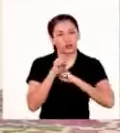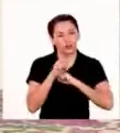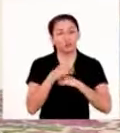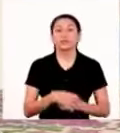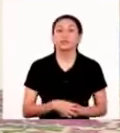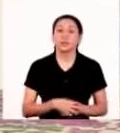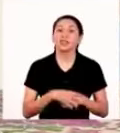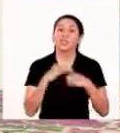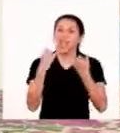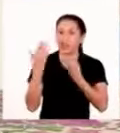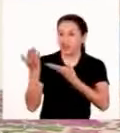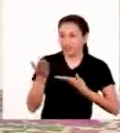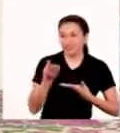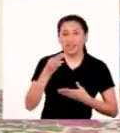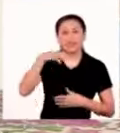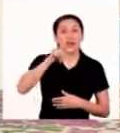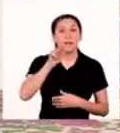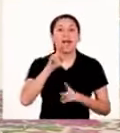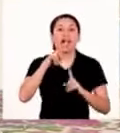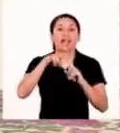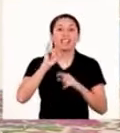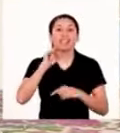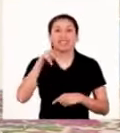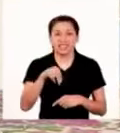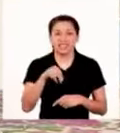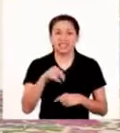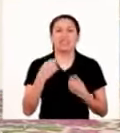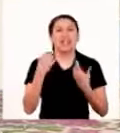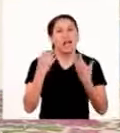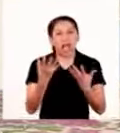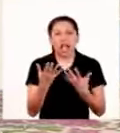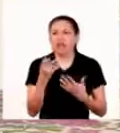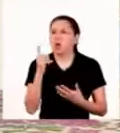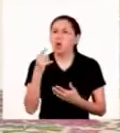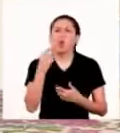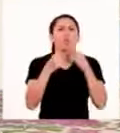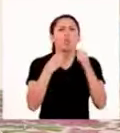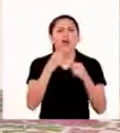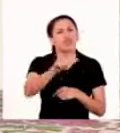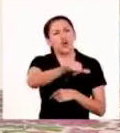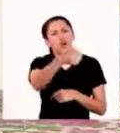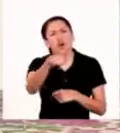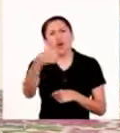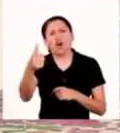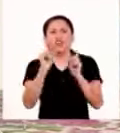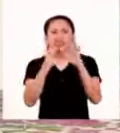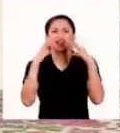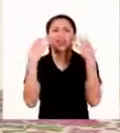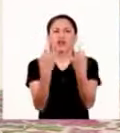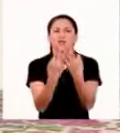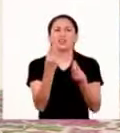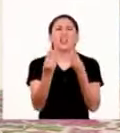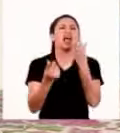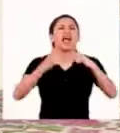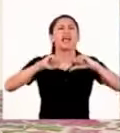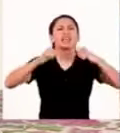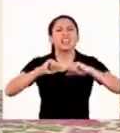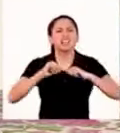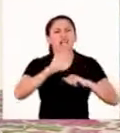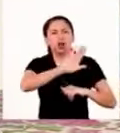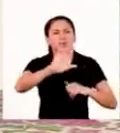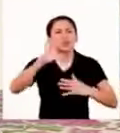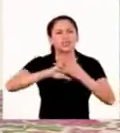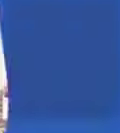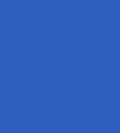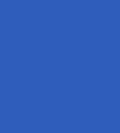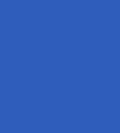Le damos pase a nuestro amigo Martín para que nos cuente cómo abordan otras familias la convivencia con personas